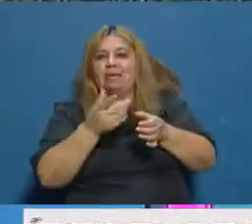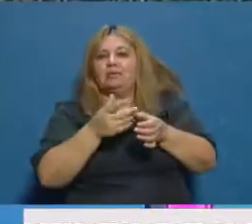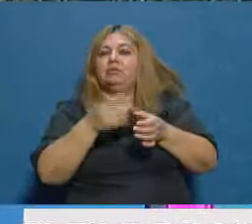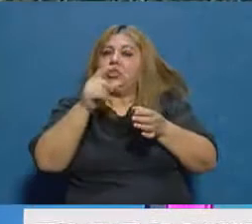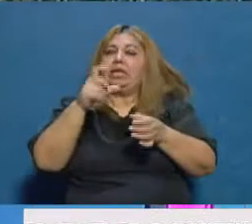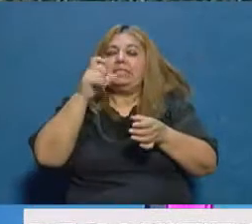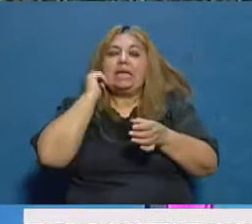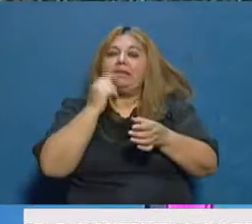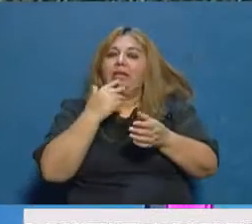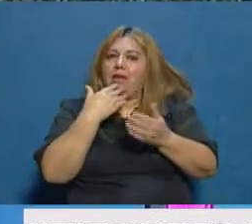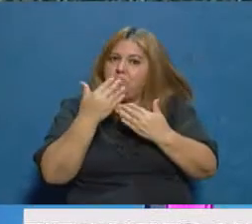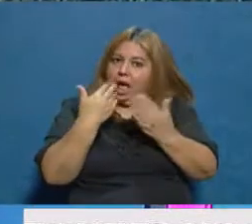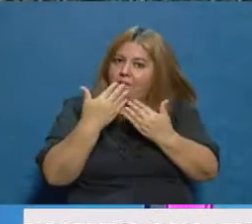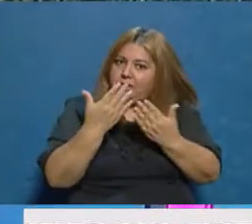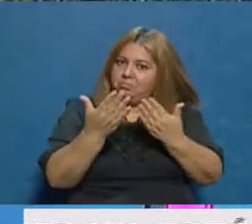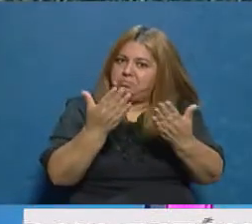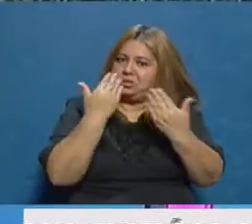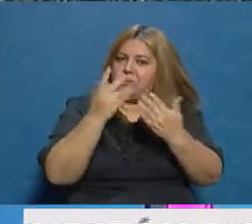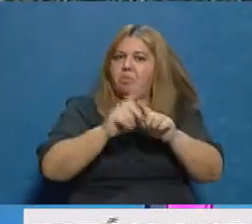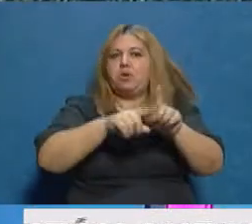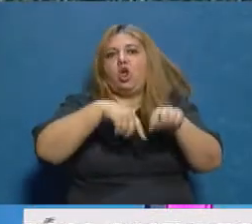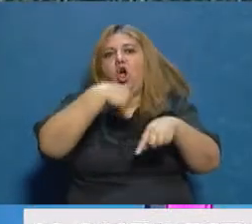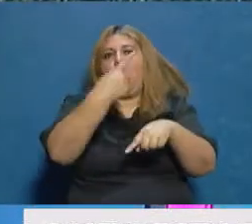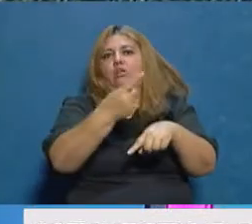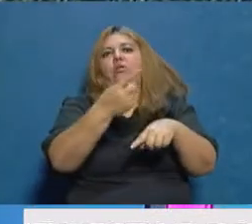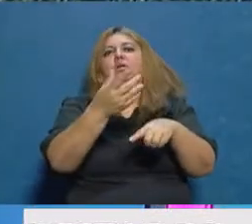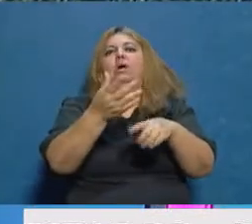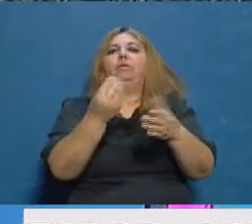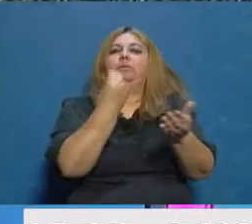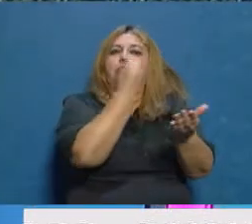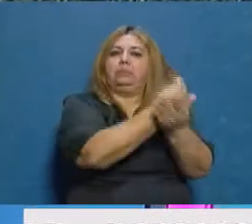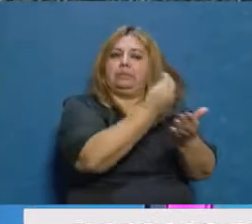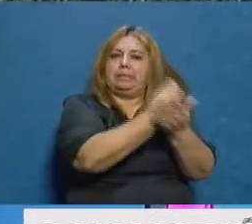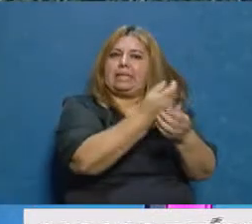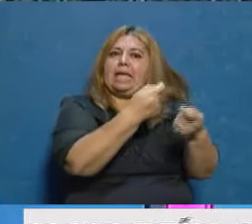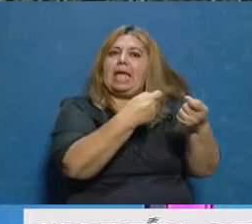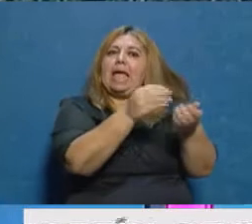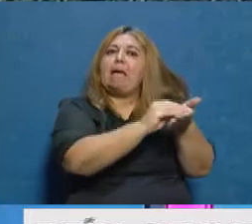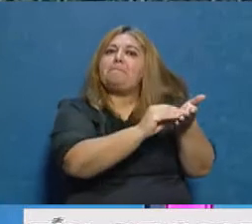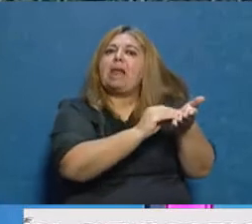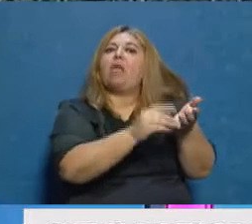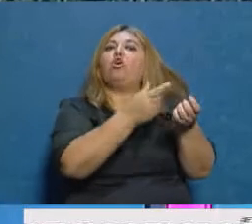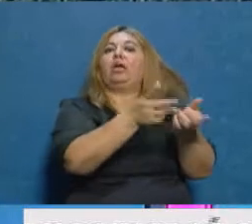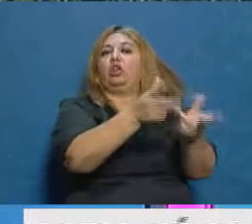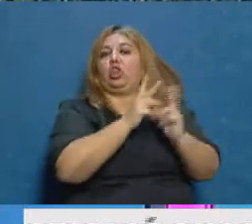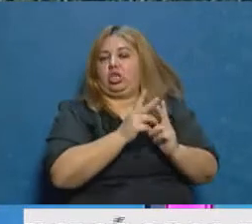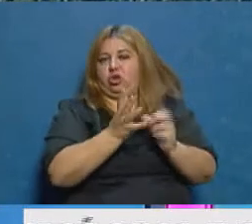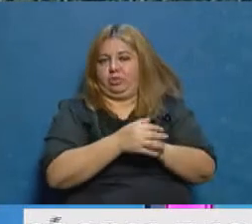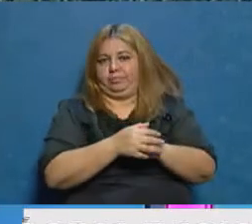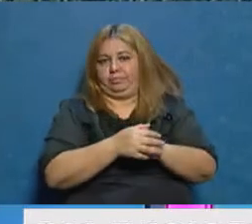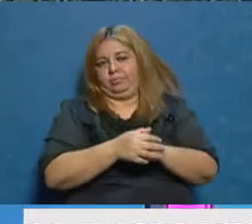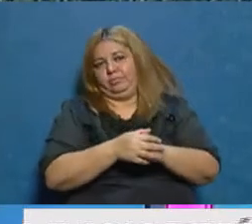preciso, pero también hablamos con la otra campana, los representantes de los empleados, los